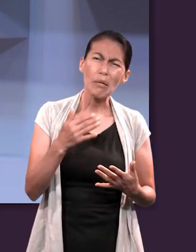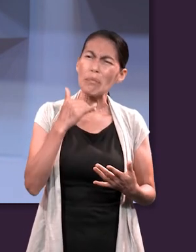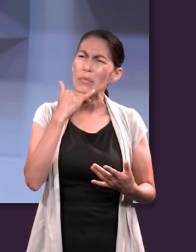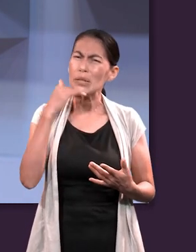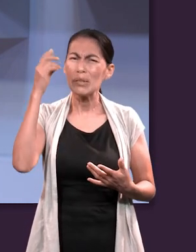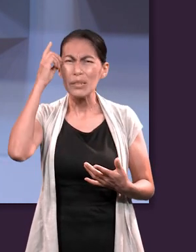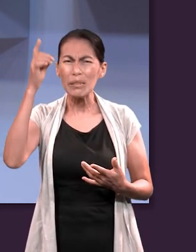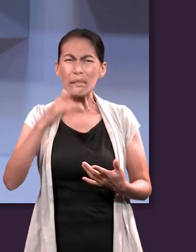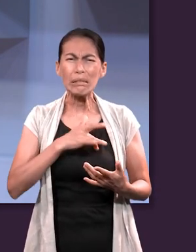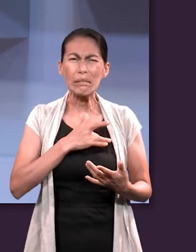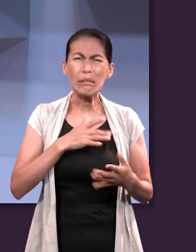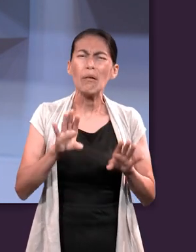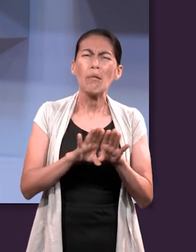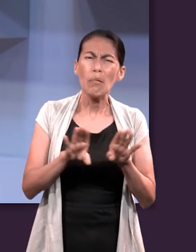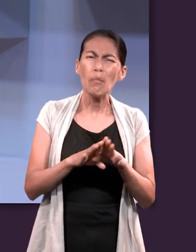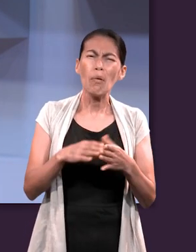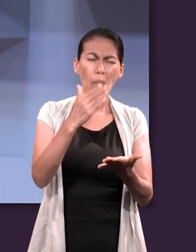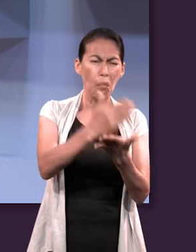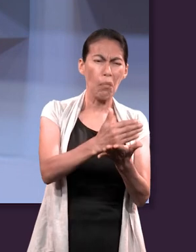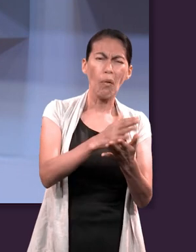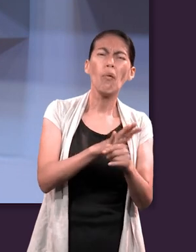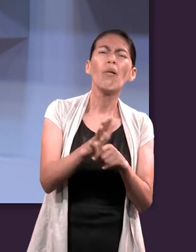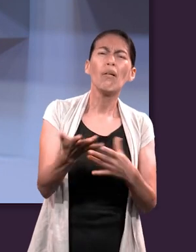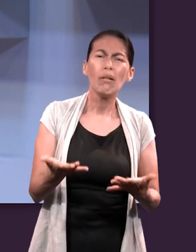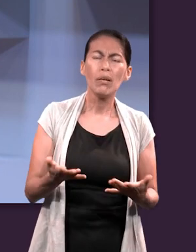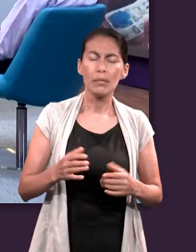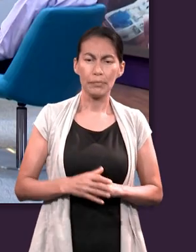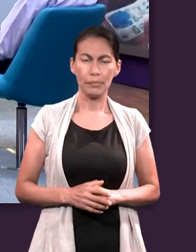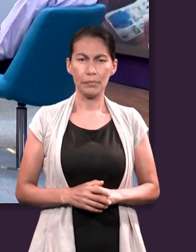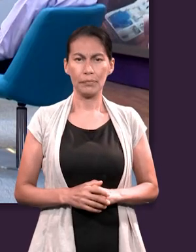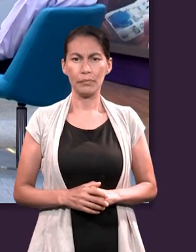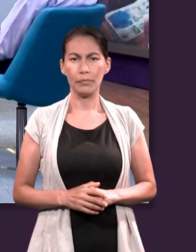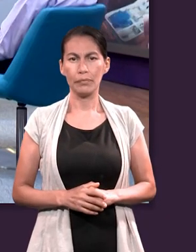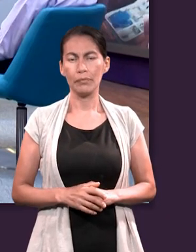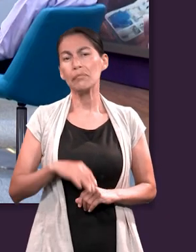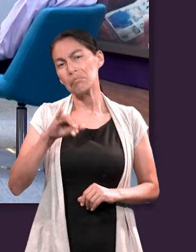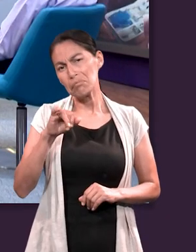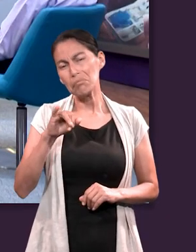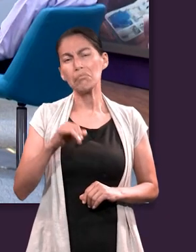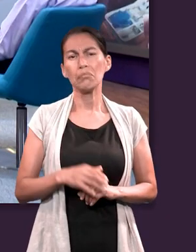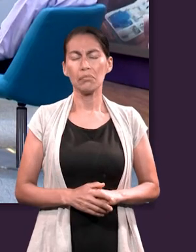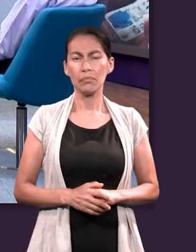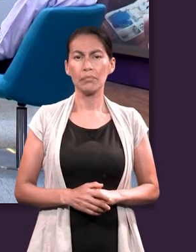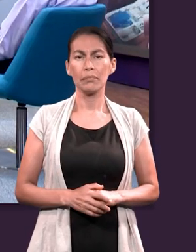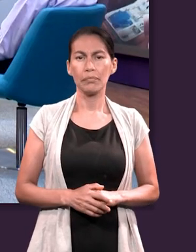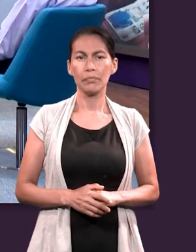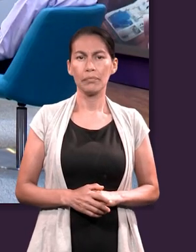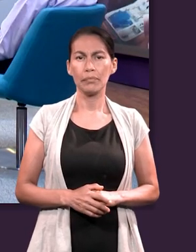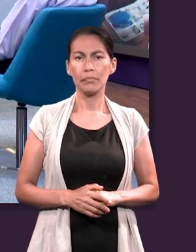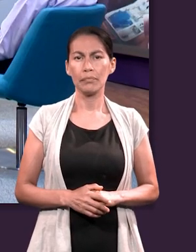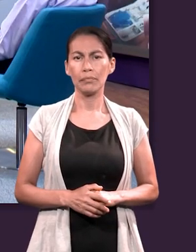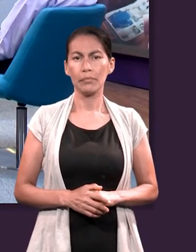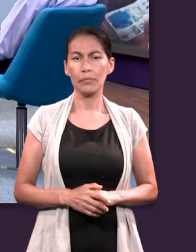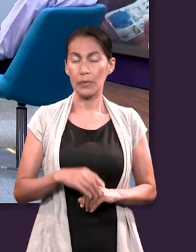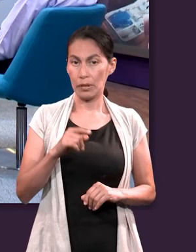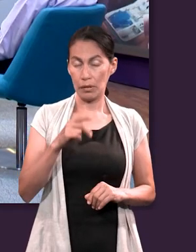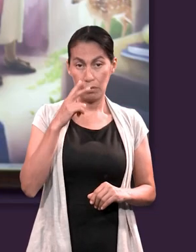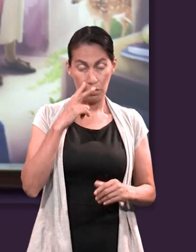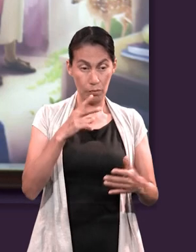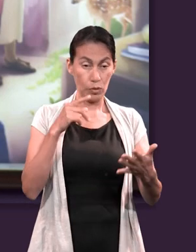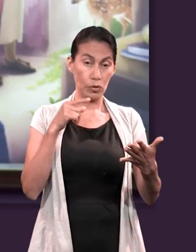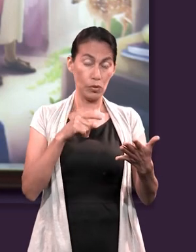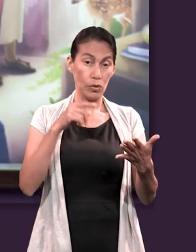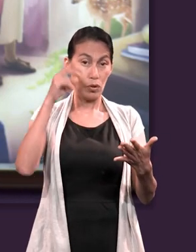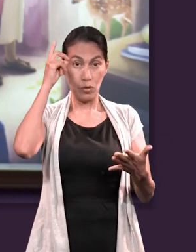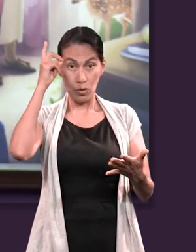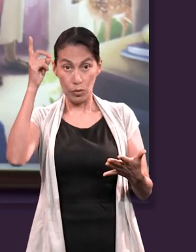cómo lo podemos ver y cuáles sus límites también? Sí. En esta